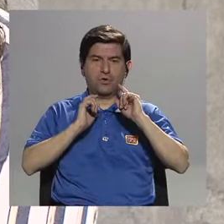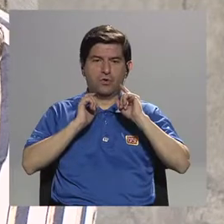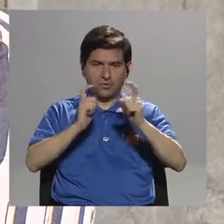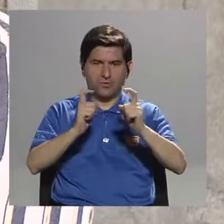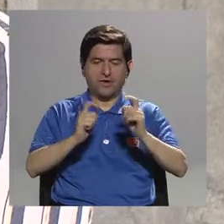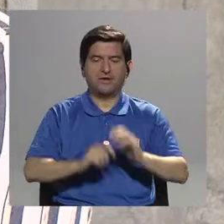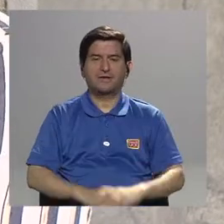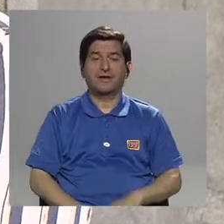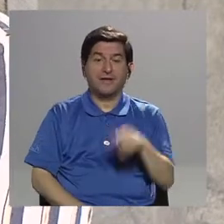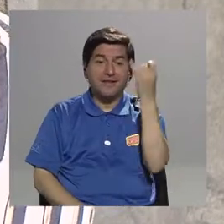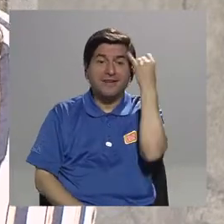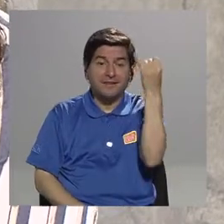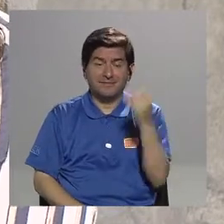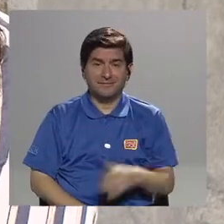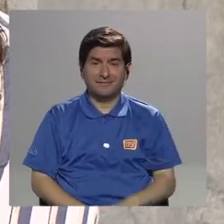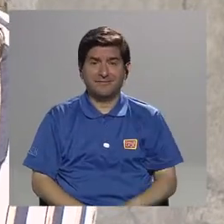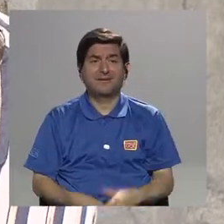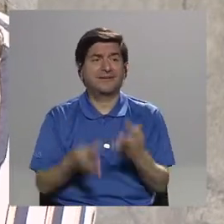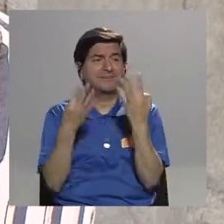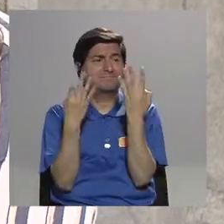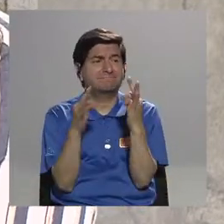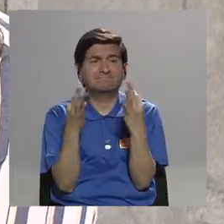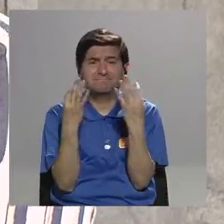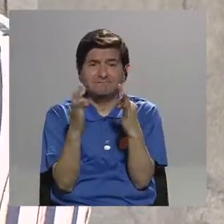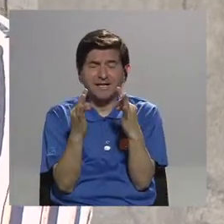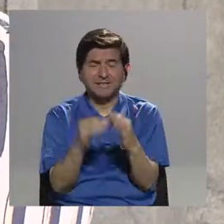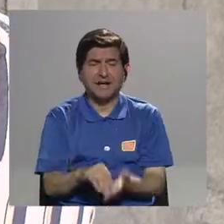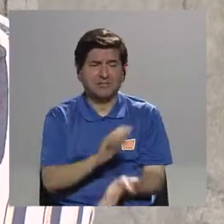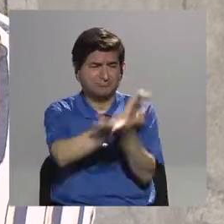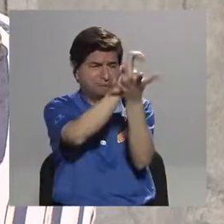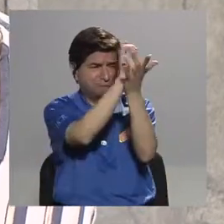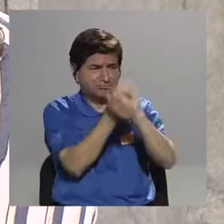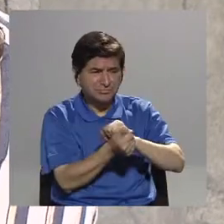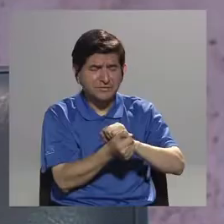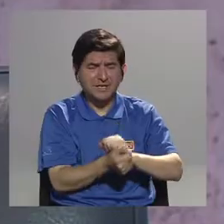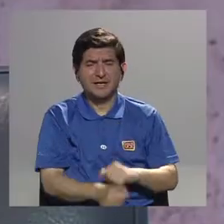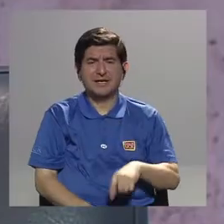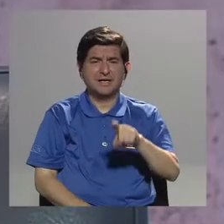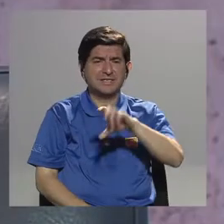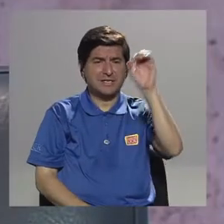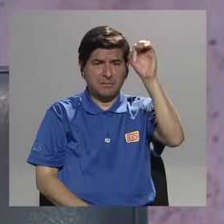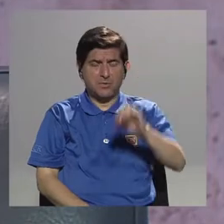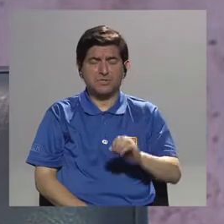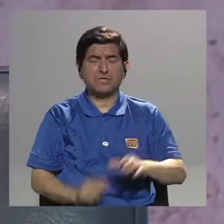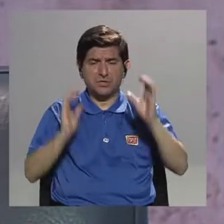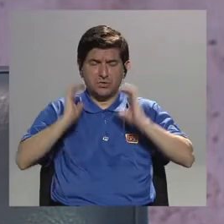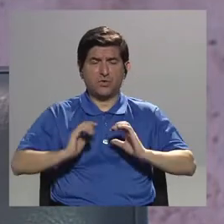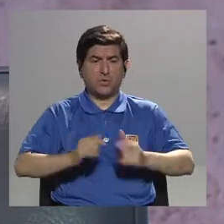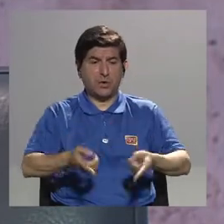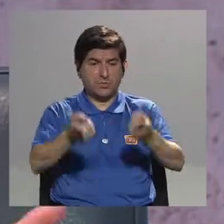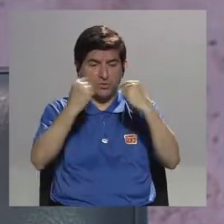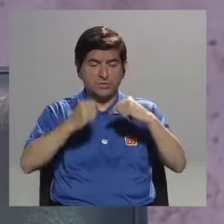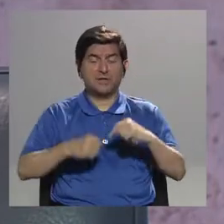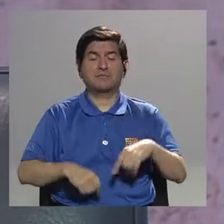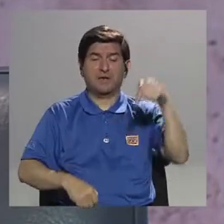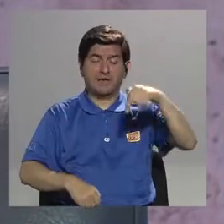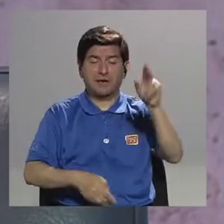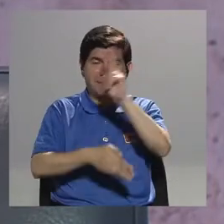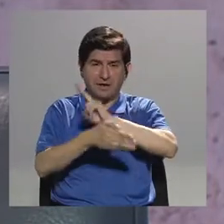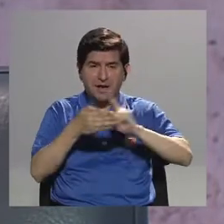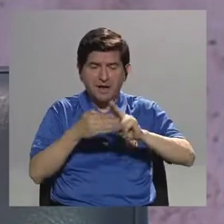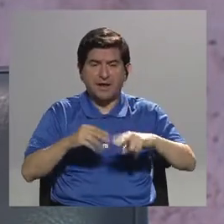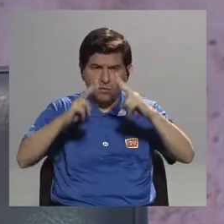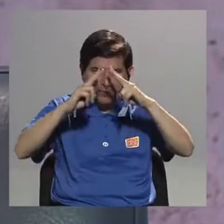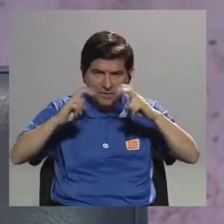poder transformar que el 100% de los cuerpos que ingresan a la universidad sean donados. Para el beneficio de la